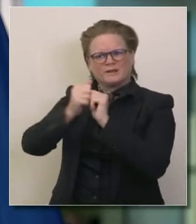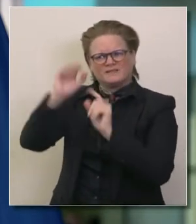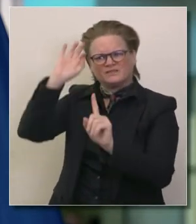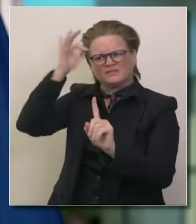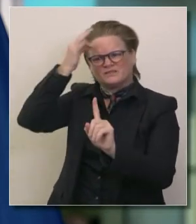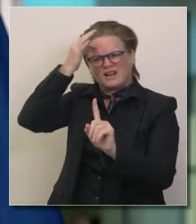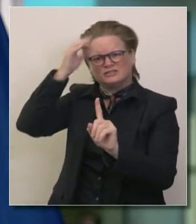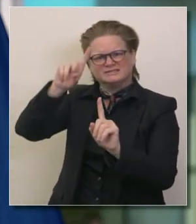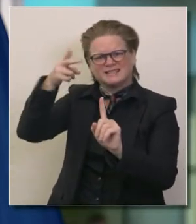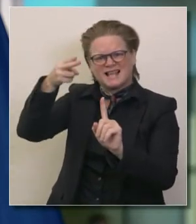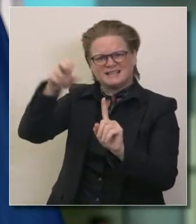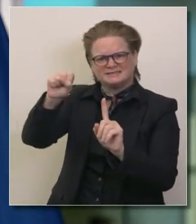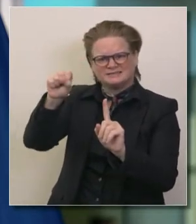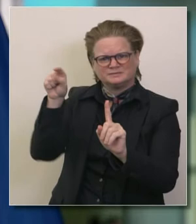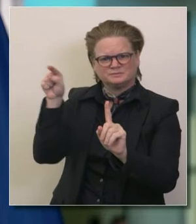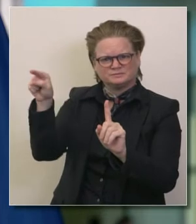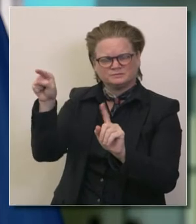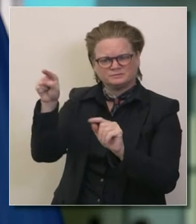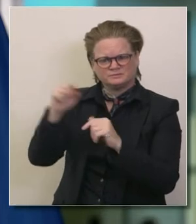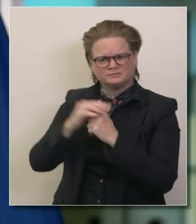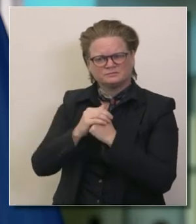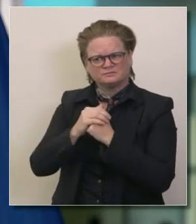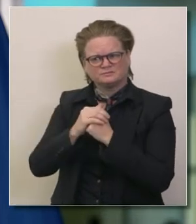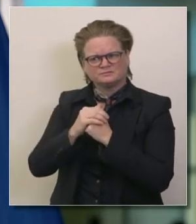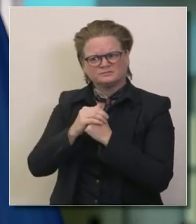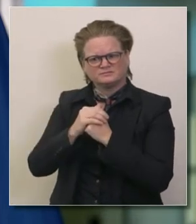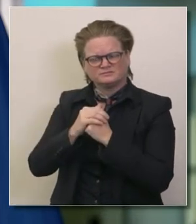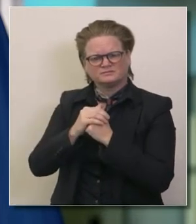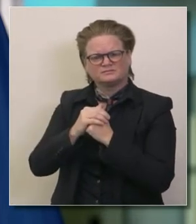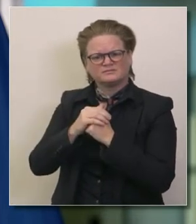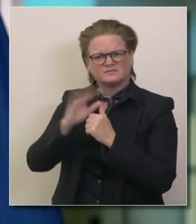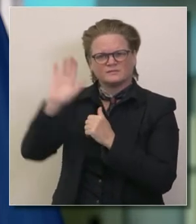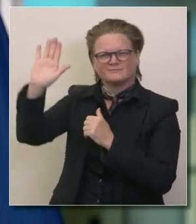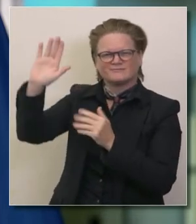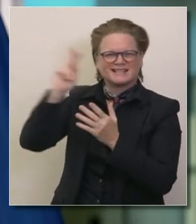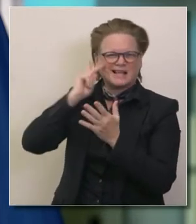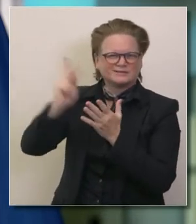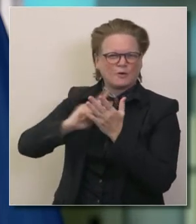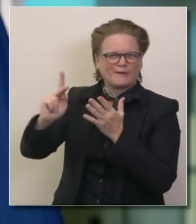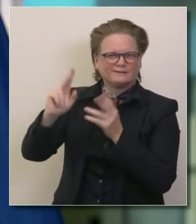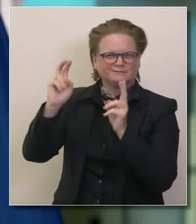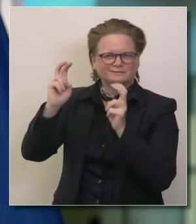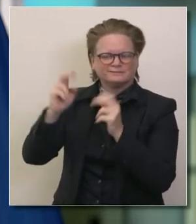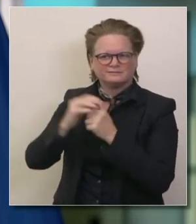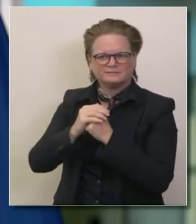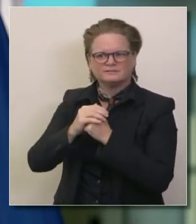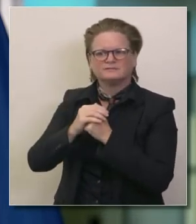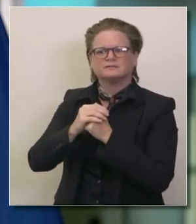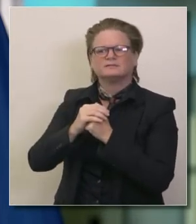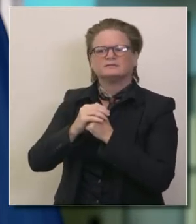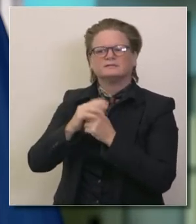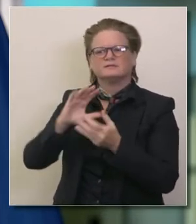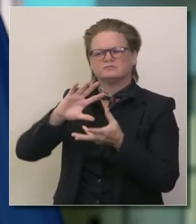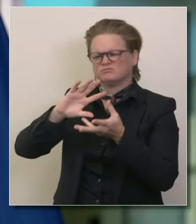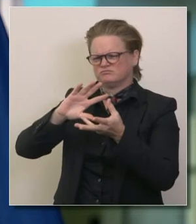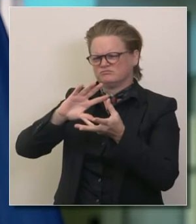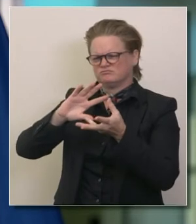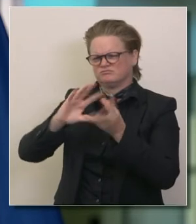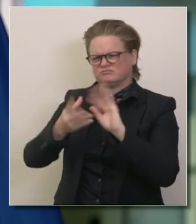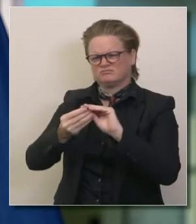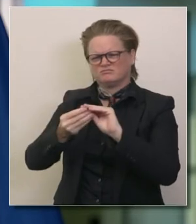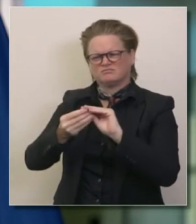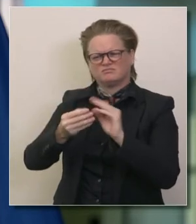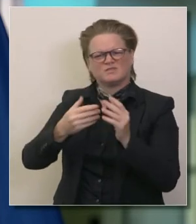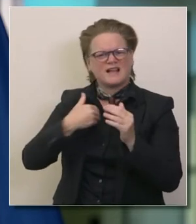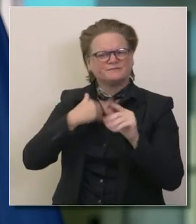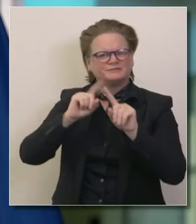de que sea nuestro propio Javier Becerra es realmente increíble para California con renuncia a 132 con otras